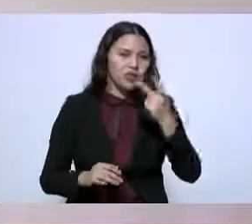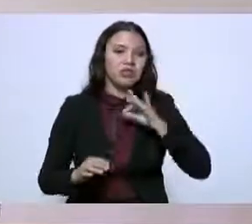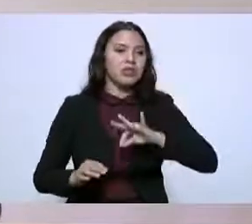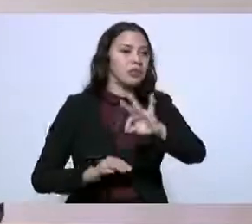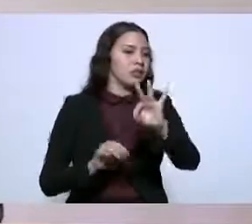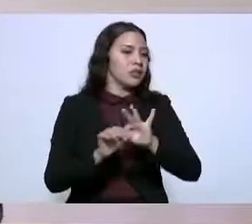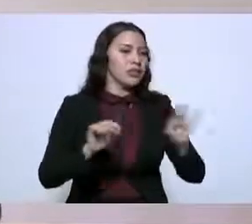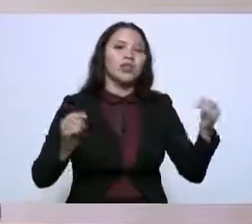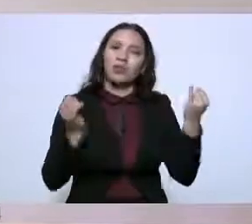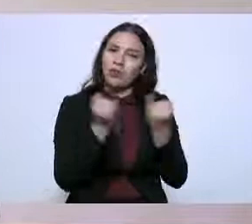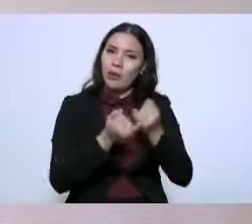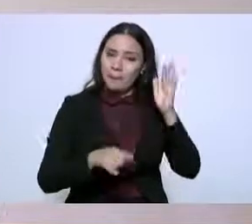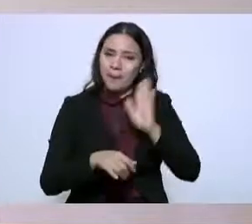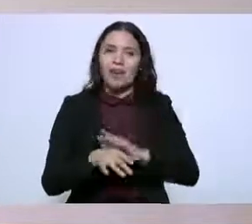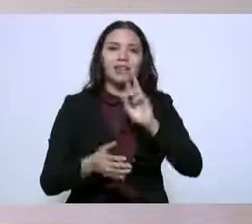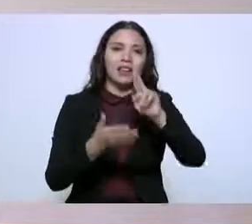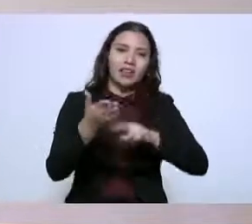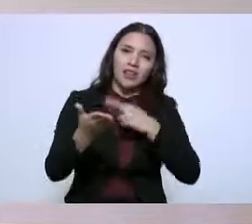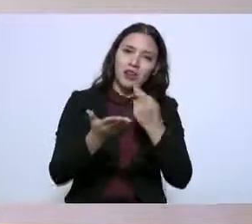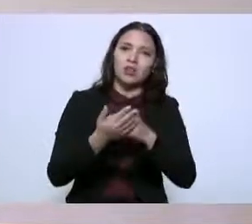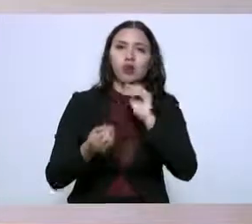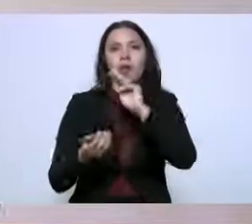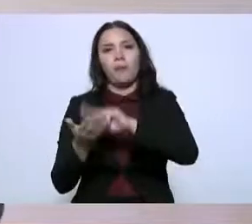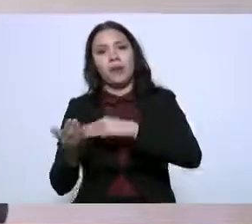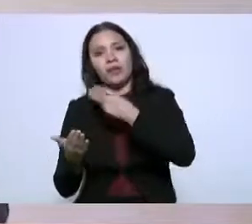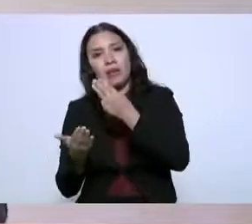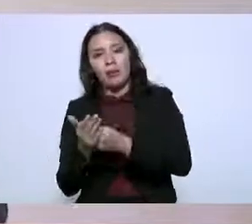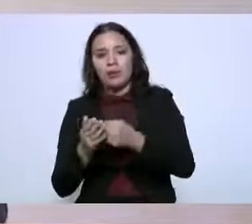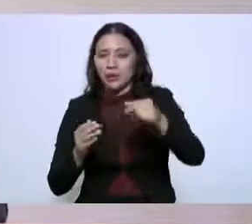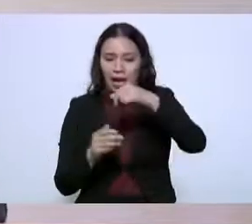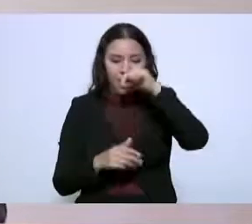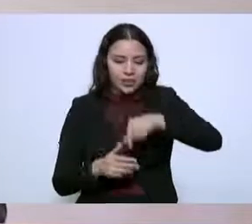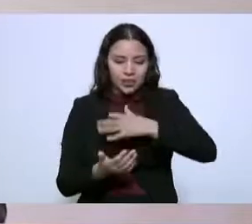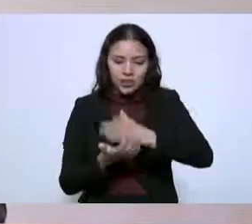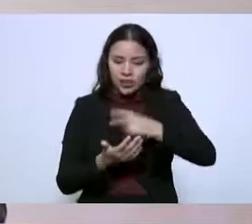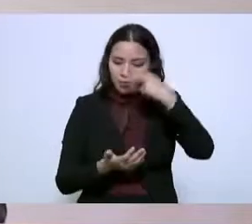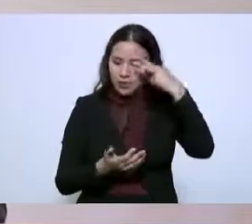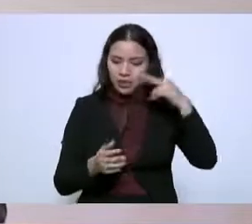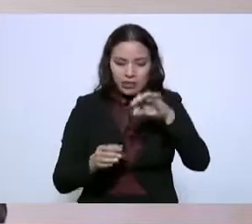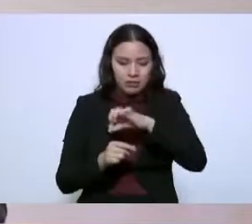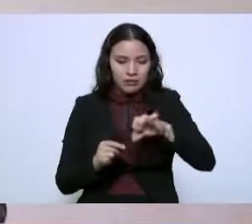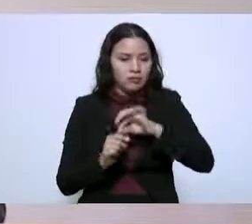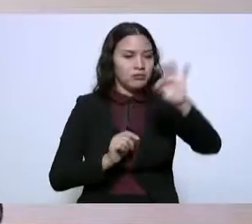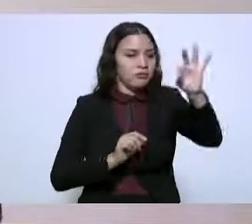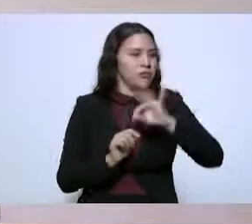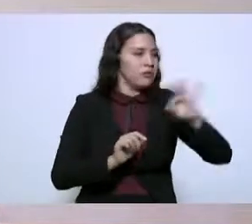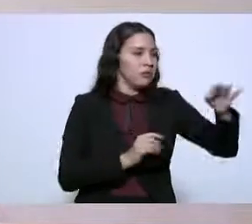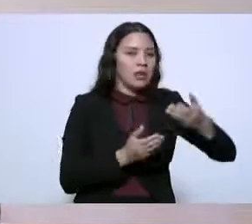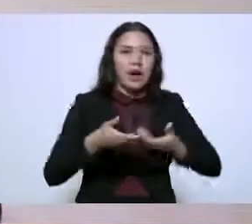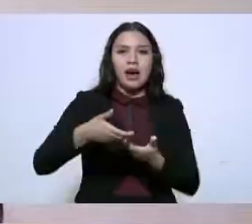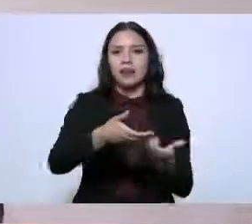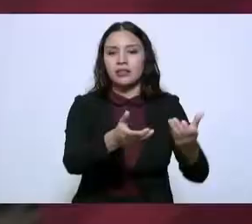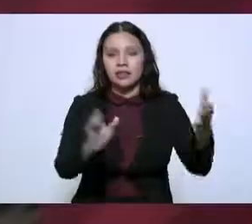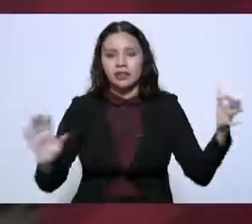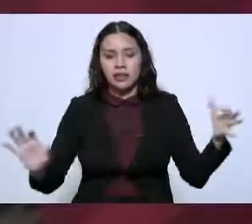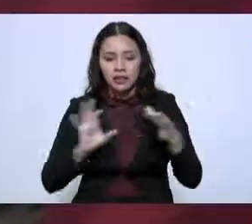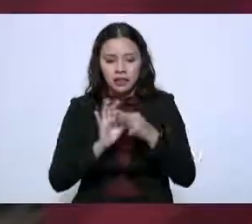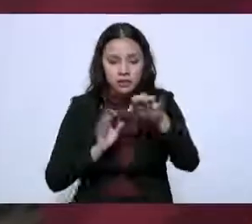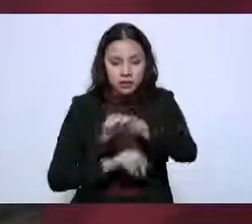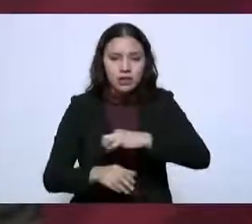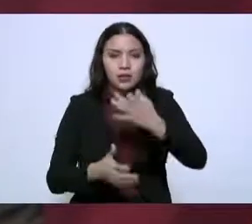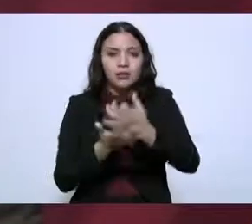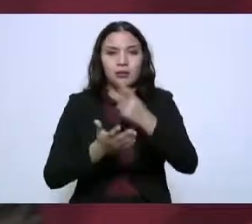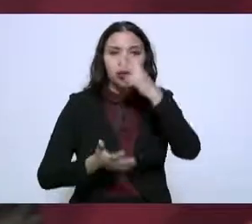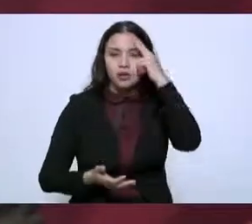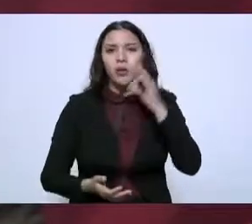fronteras de Reynosa o Matamoros. Y el centro principalmente y la comunicación de estas carreteras están en Ciudad Victoria